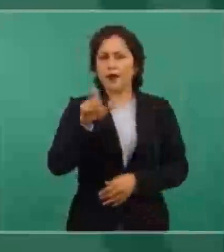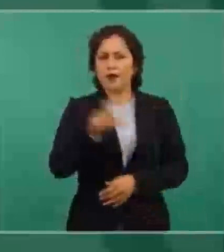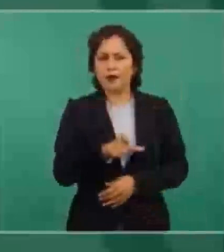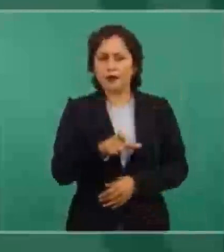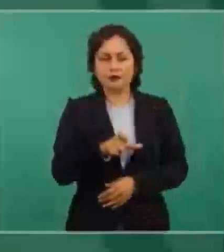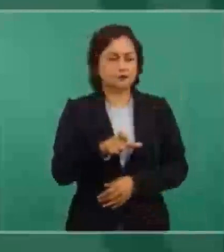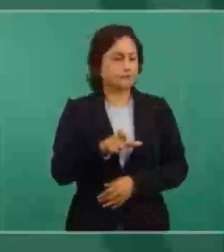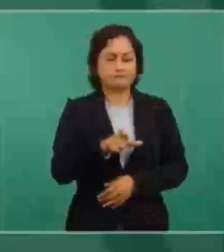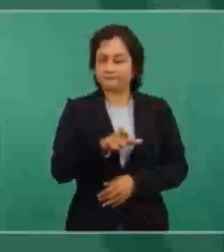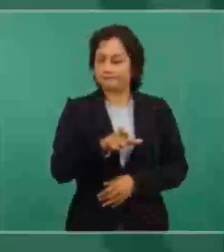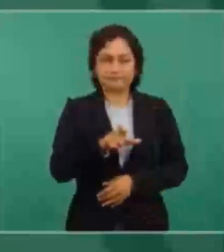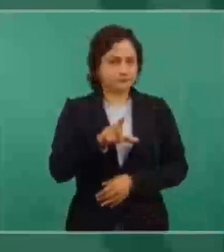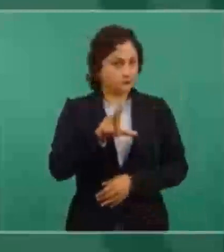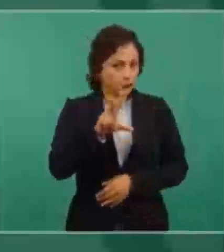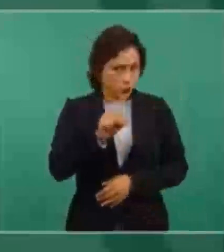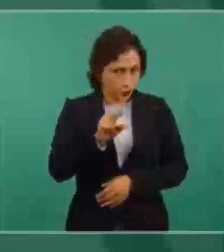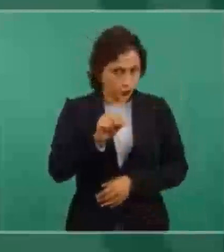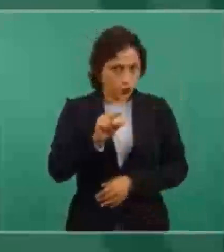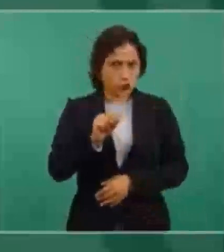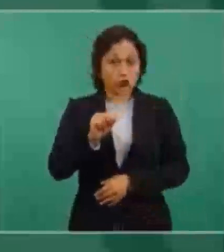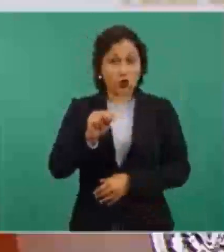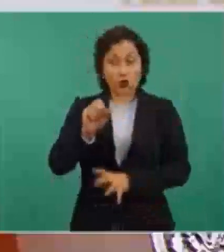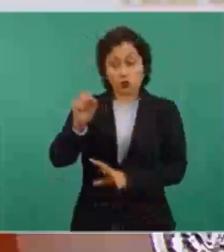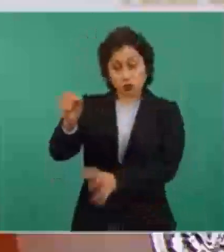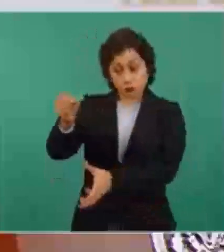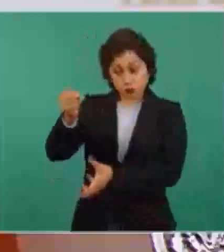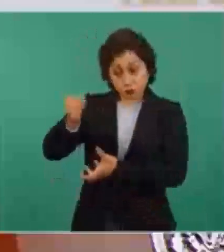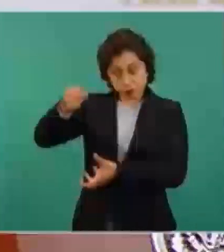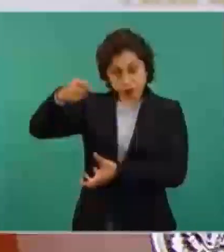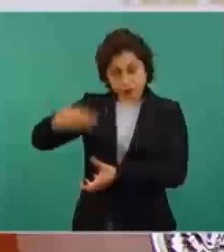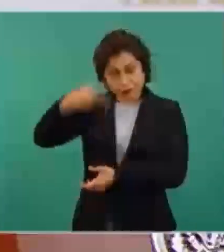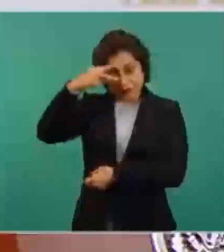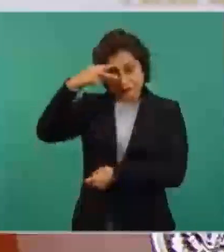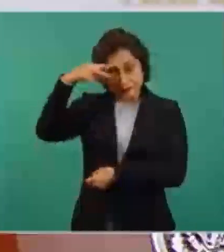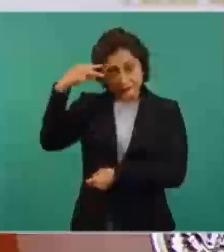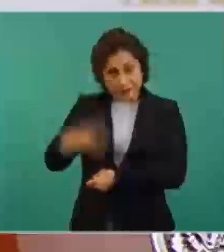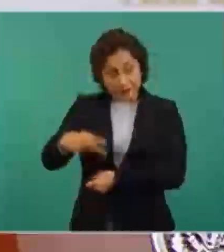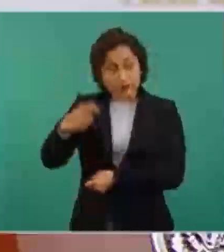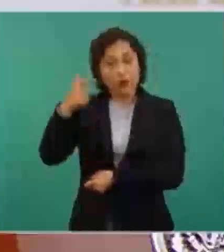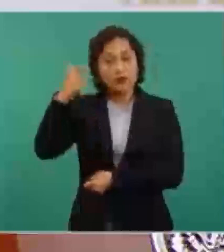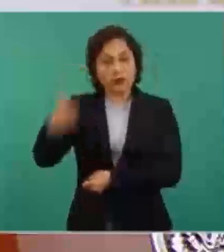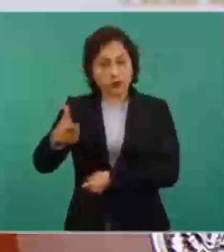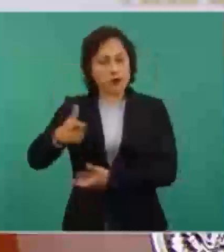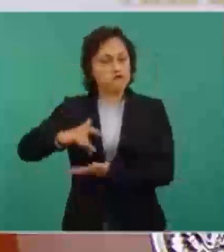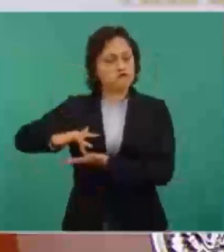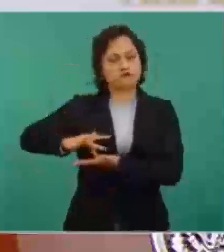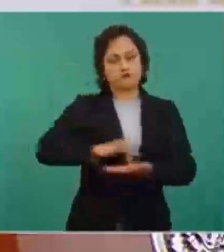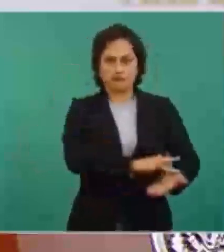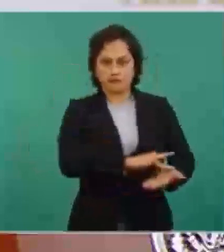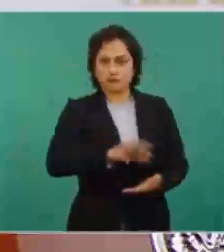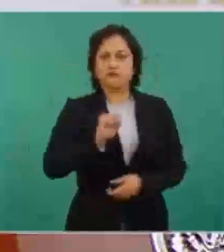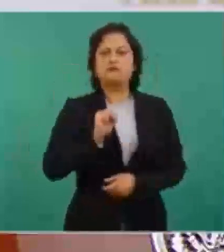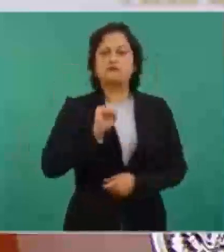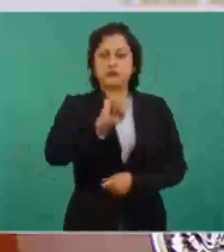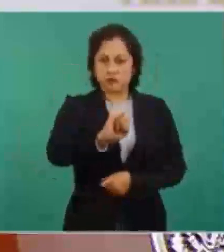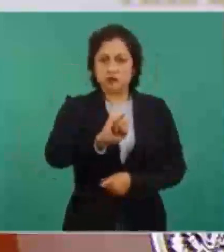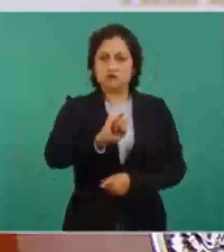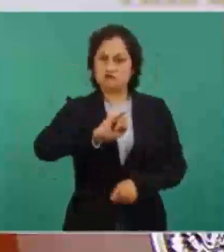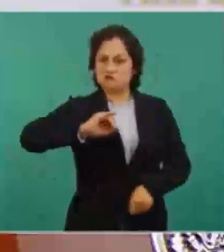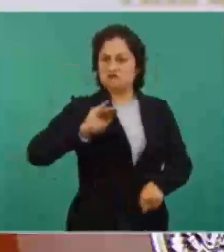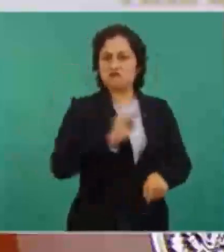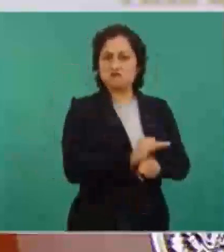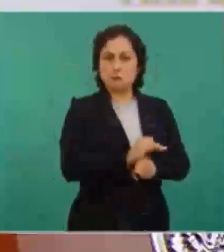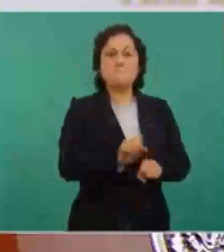va a respaldar a Pemex mientras estemos nosotros en el gobierno y vamos a respaldar a la Comisión Federal de